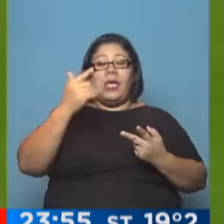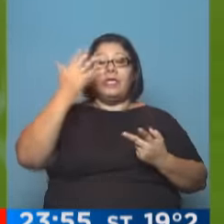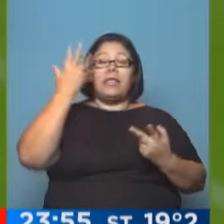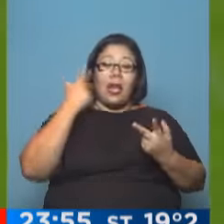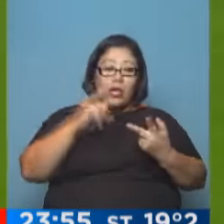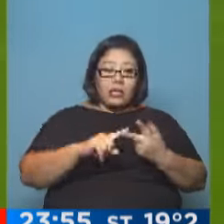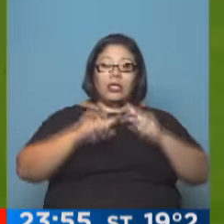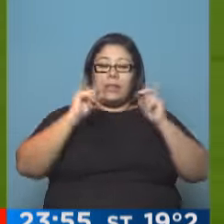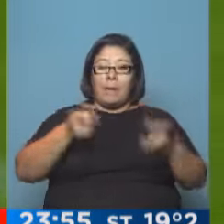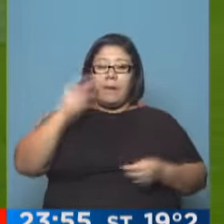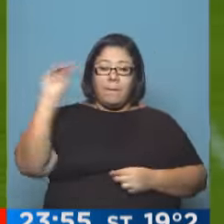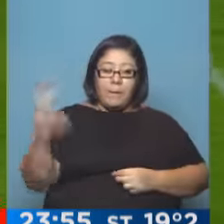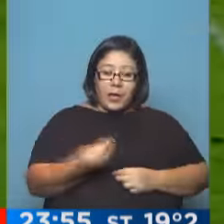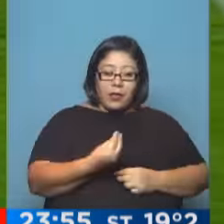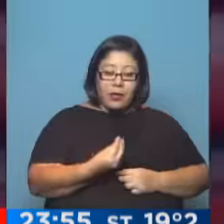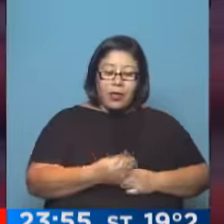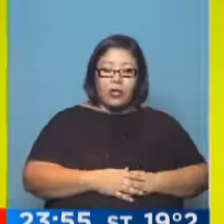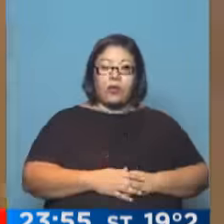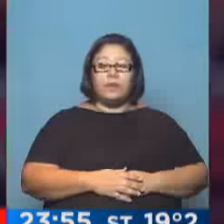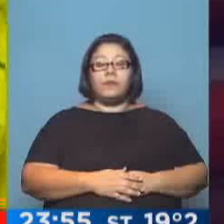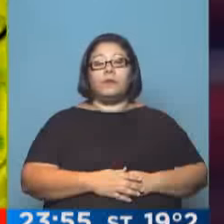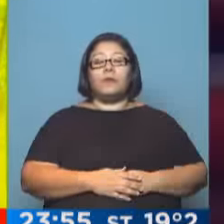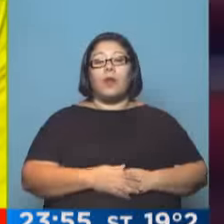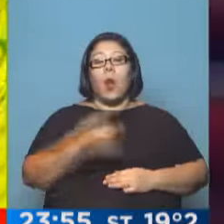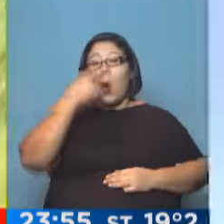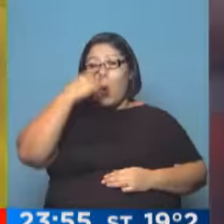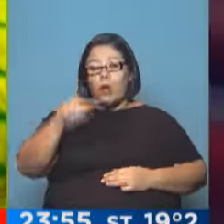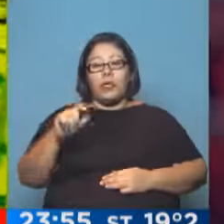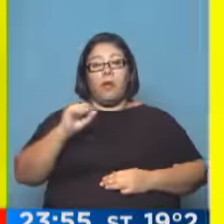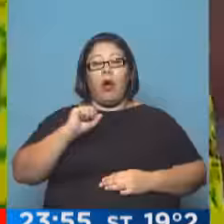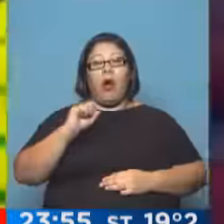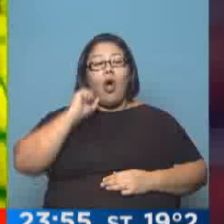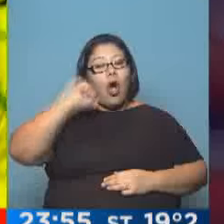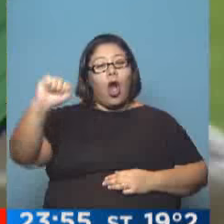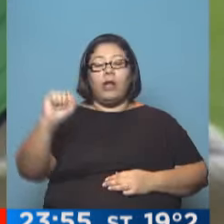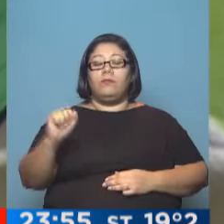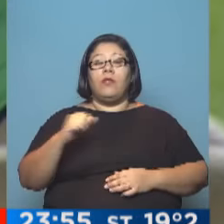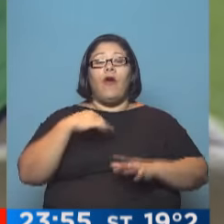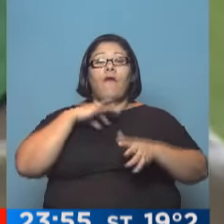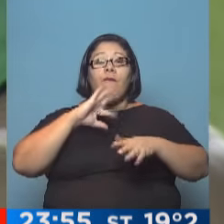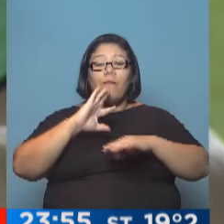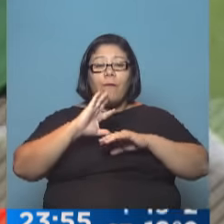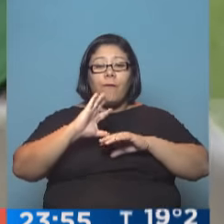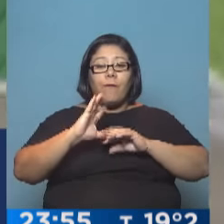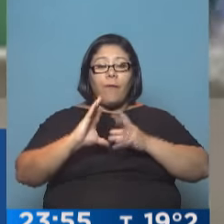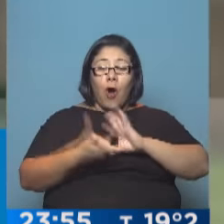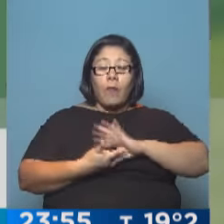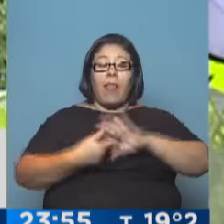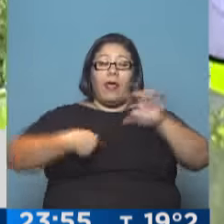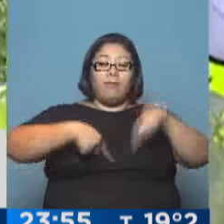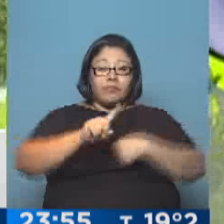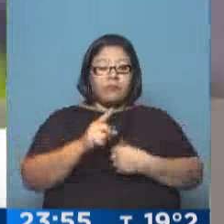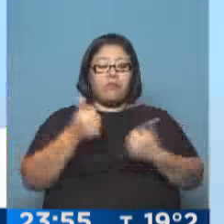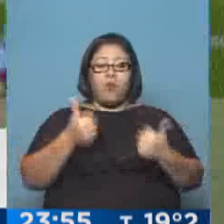partido fue el que empató ante Tigre en la segunda fecha. Este fue el último gol y muy linda la definición. Resultado final, 5-1.